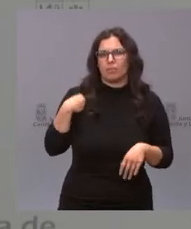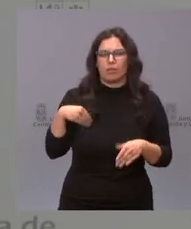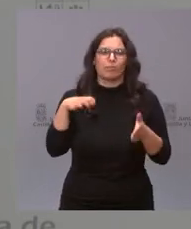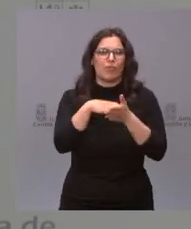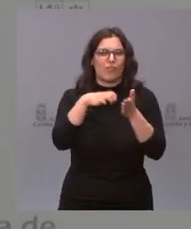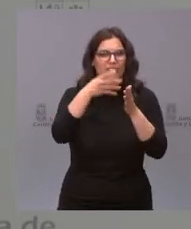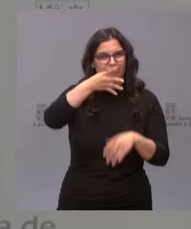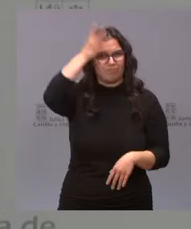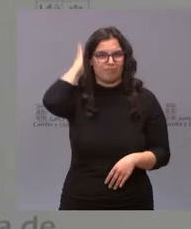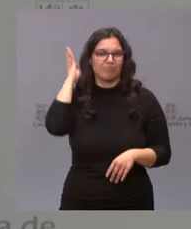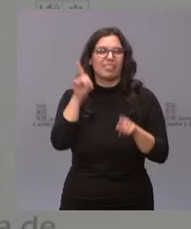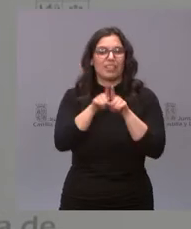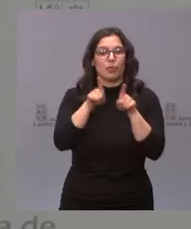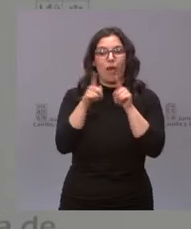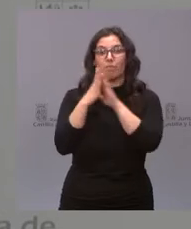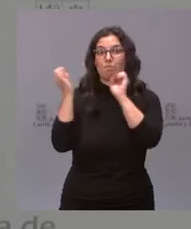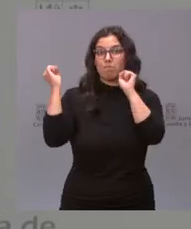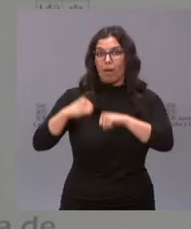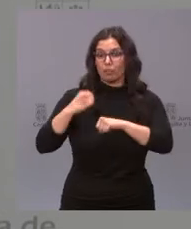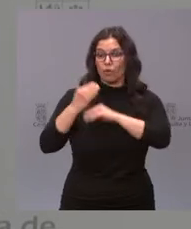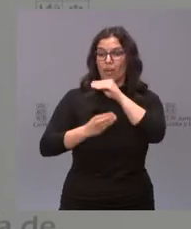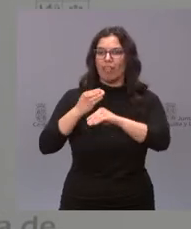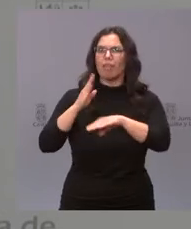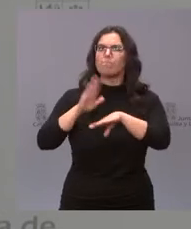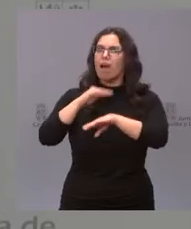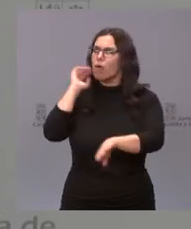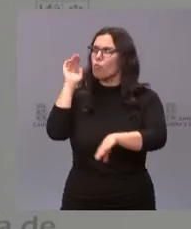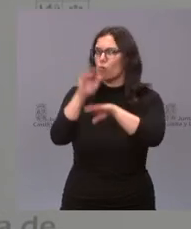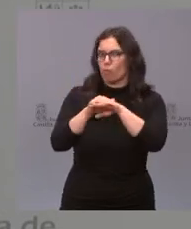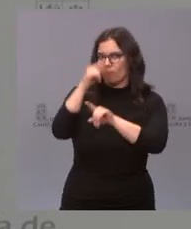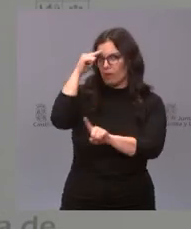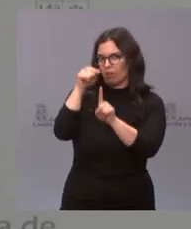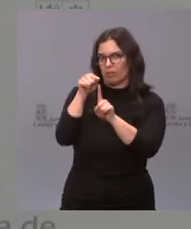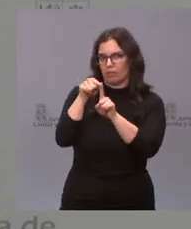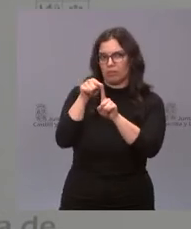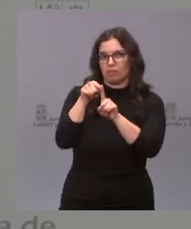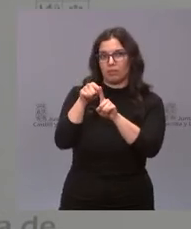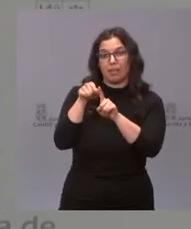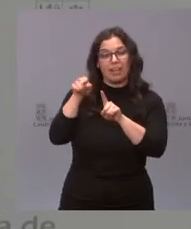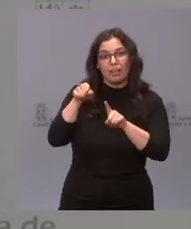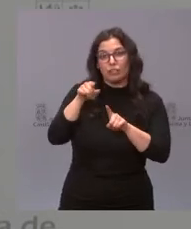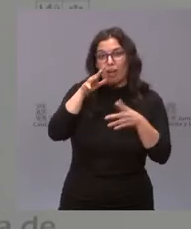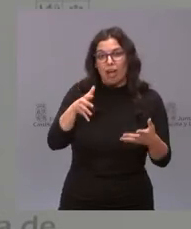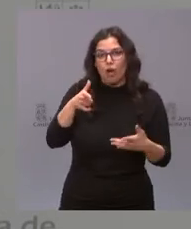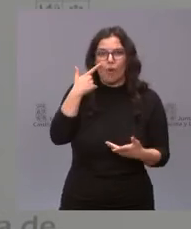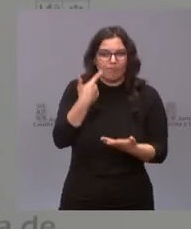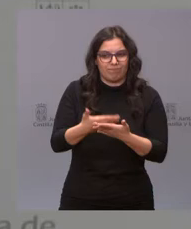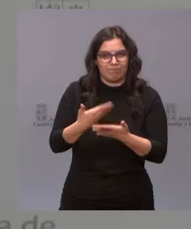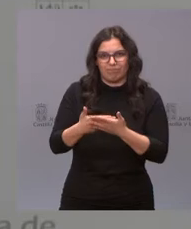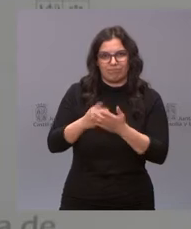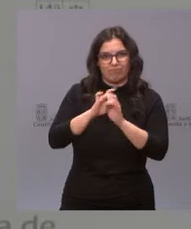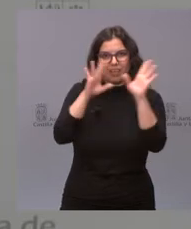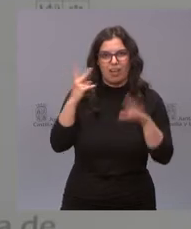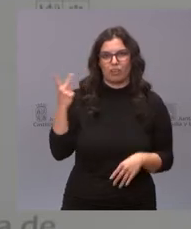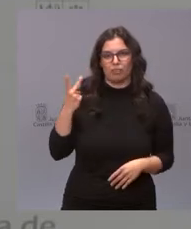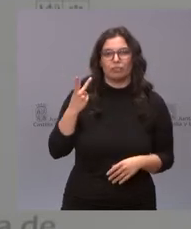servanda, los pactos se hacen para cumplirlos, creo que tiene pleno vigor en el día de hoy y volvemos